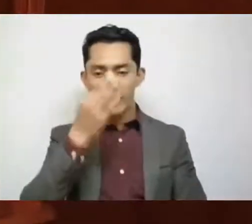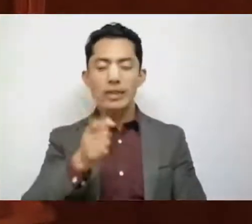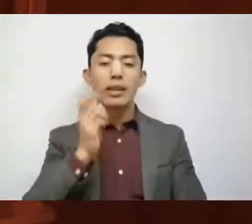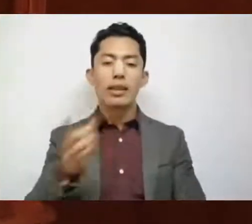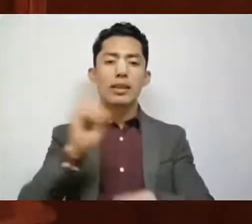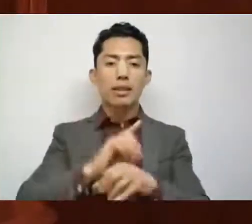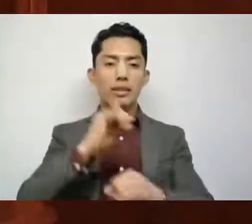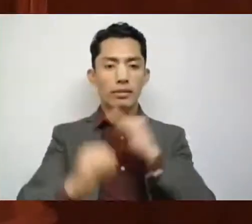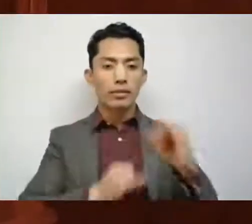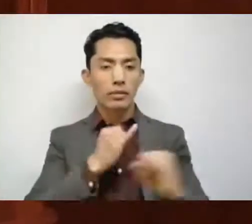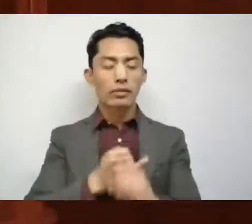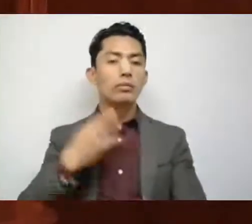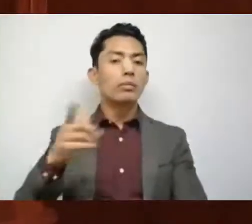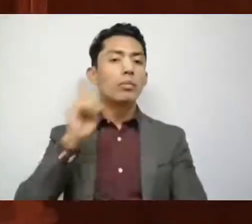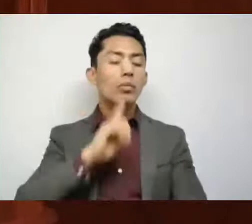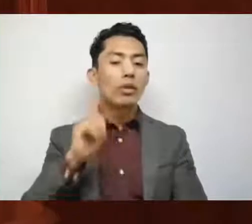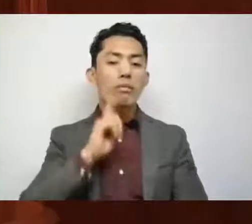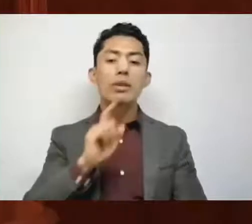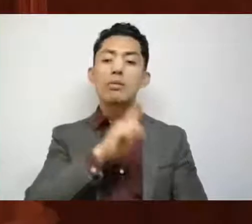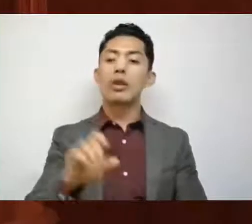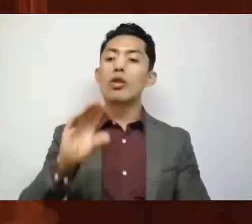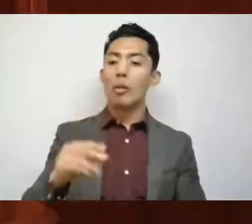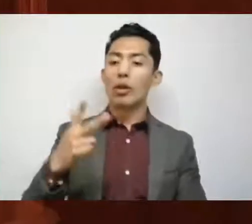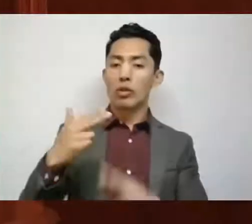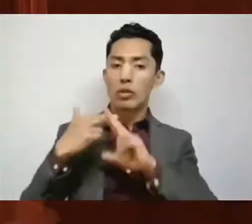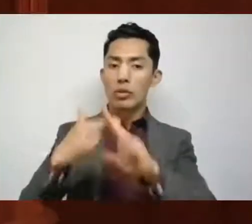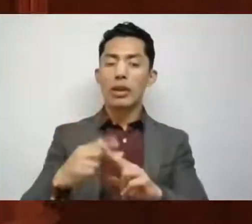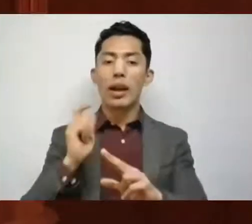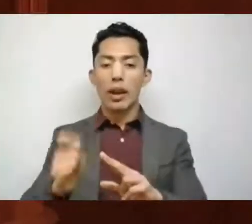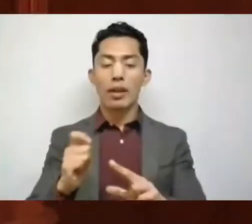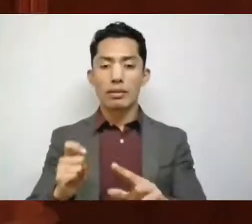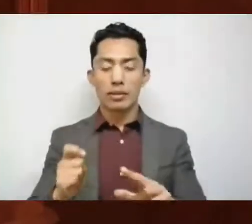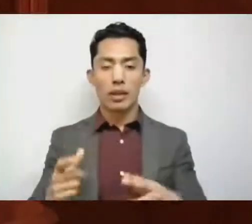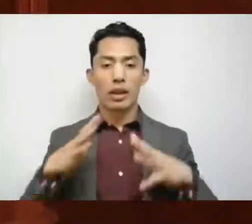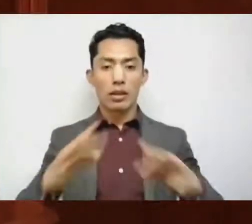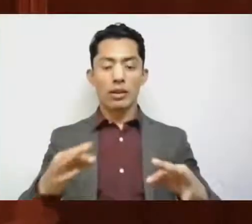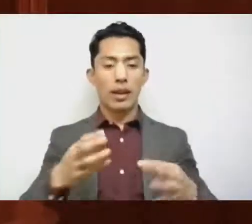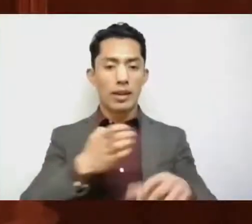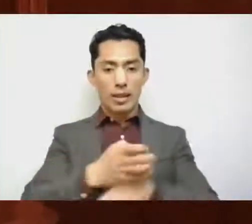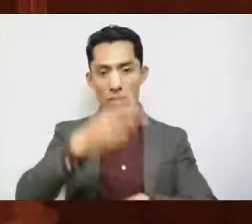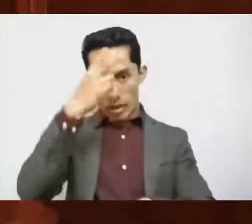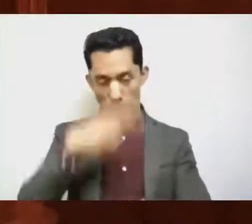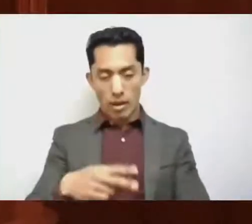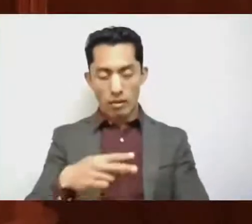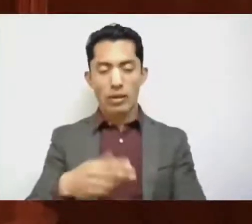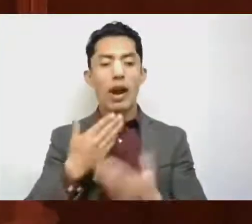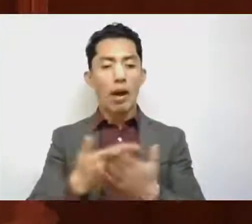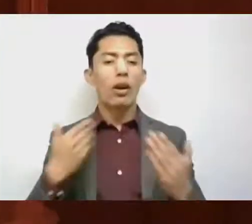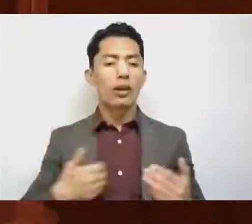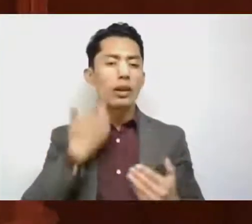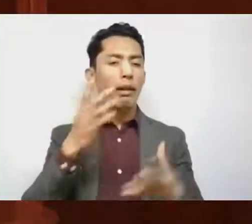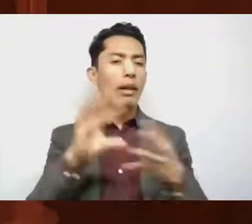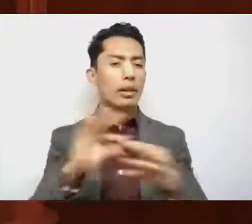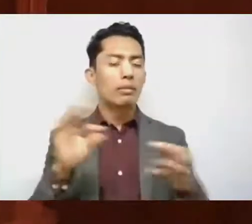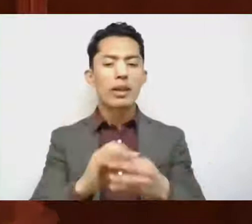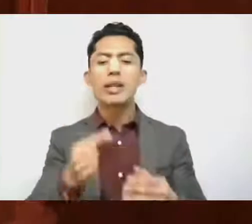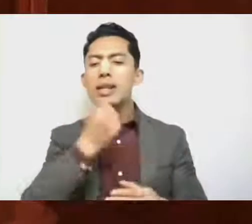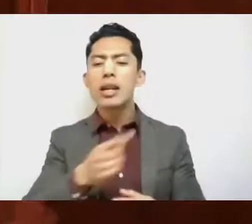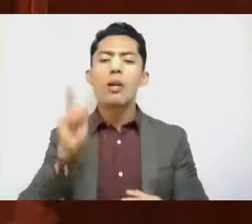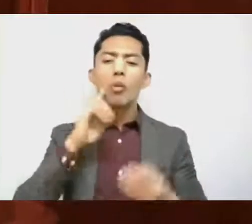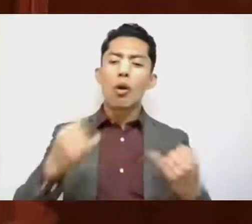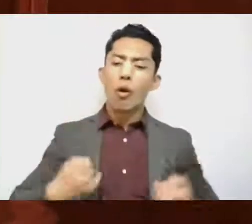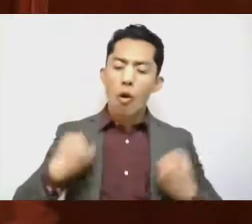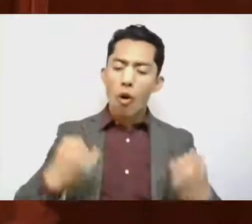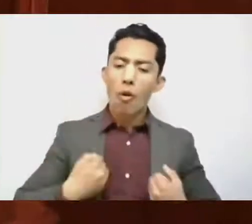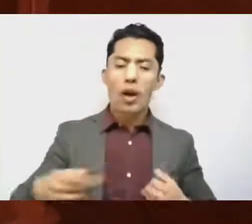las Mujeres, y al 198 aniversario de la erección del Estado de México, me permito compartir el sentir de las niñas, adolescentes y